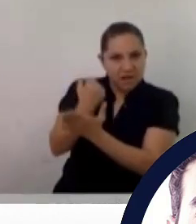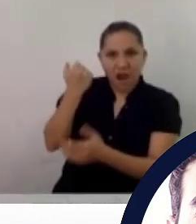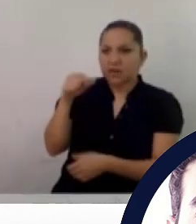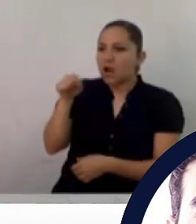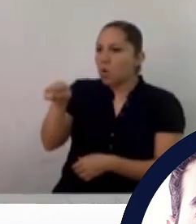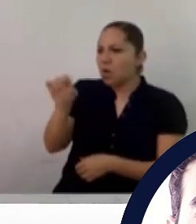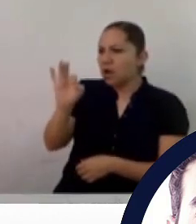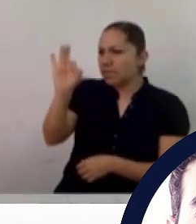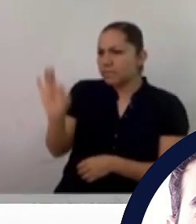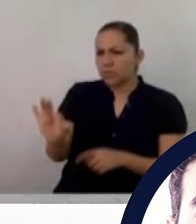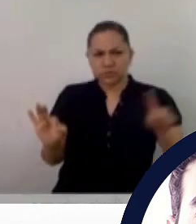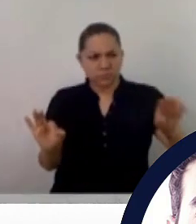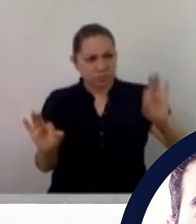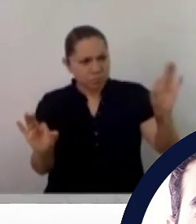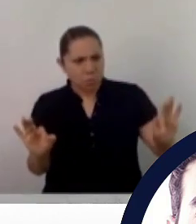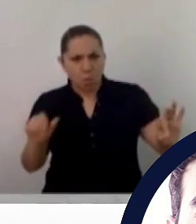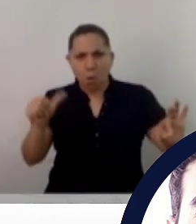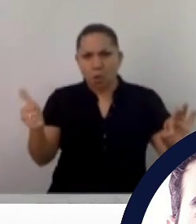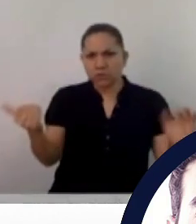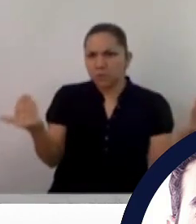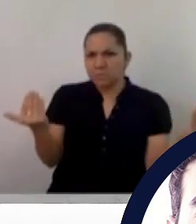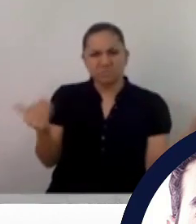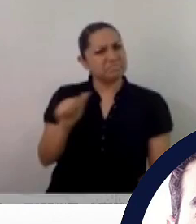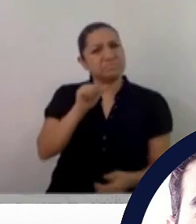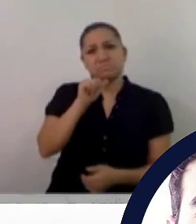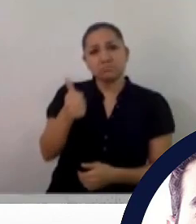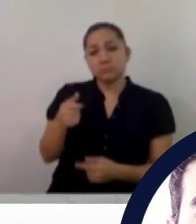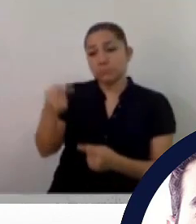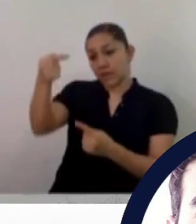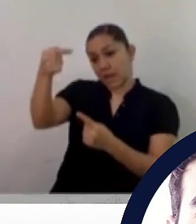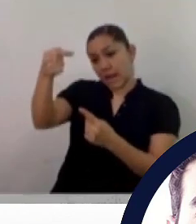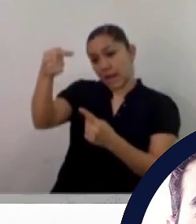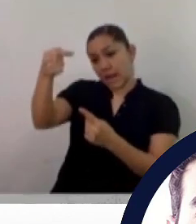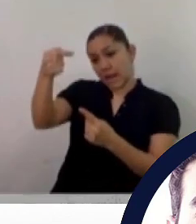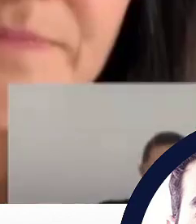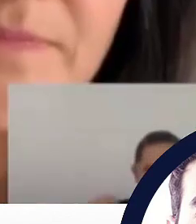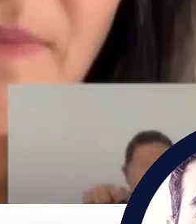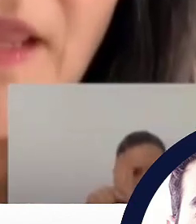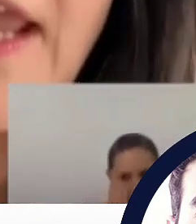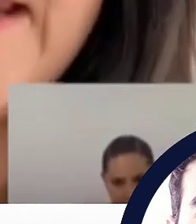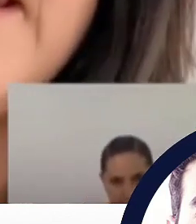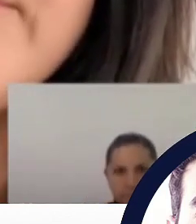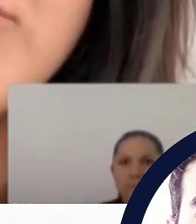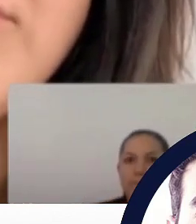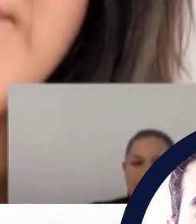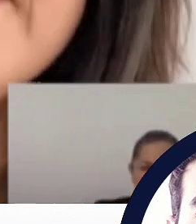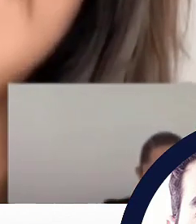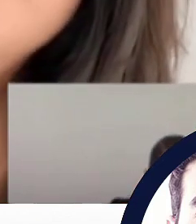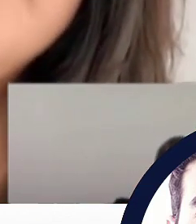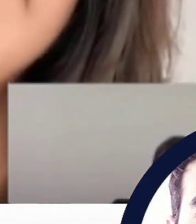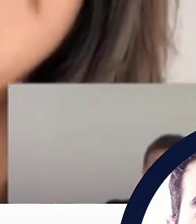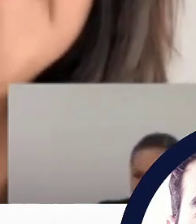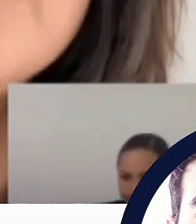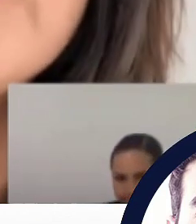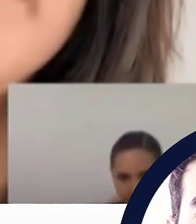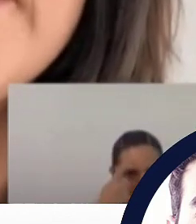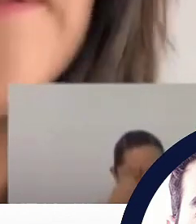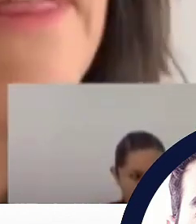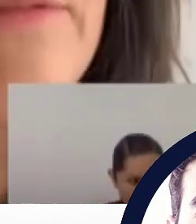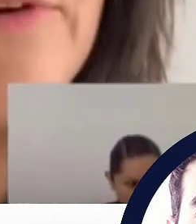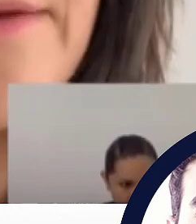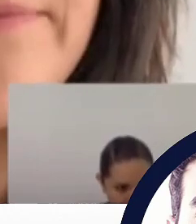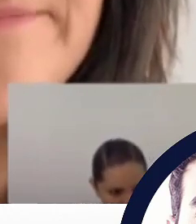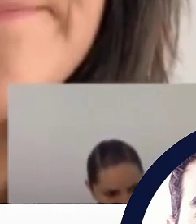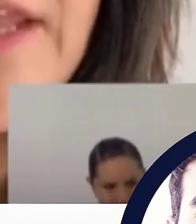competitivos o de las mejores prácticas nacionales. Y eso es lo que queremos resaltar. Así como en las Olimpiadas, en